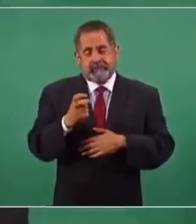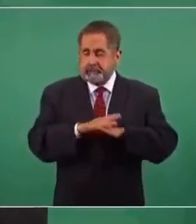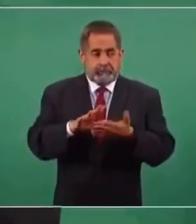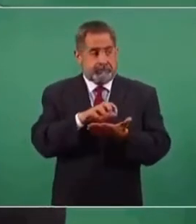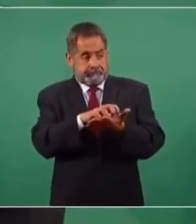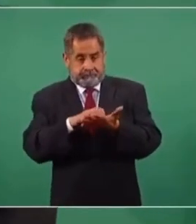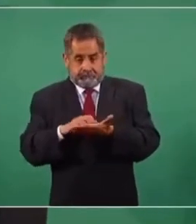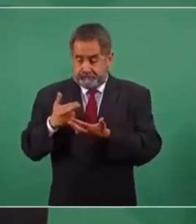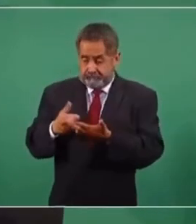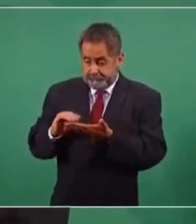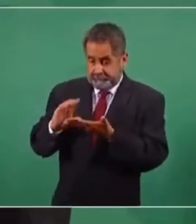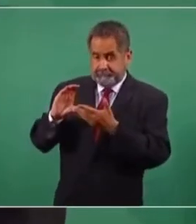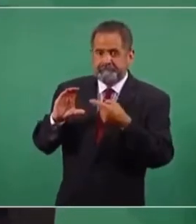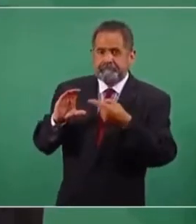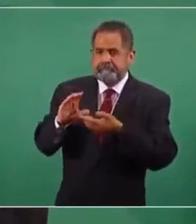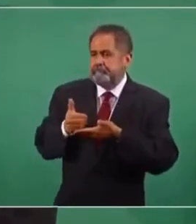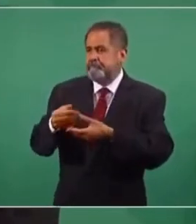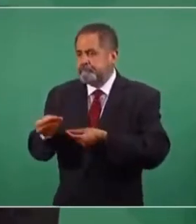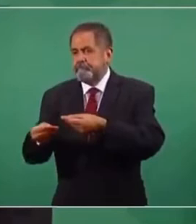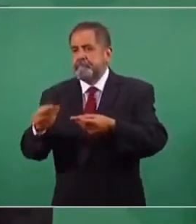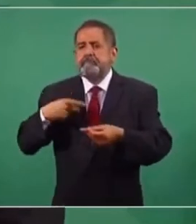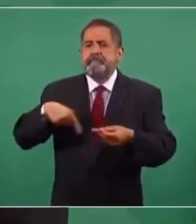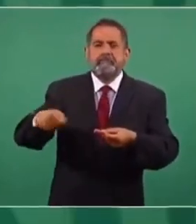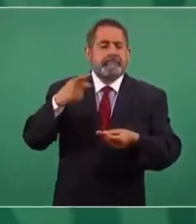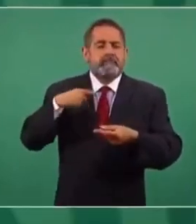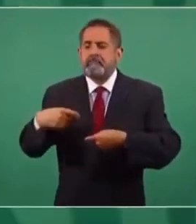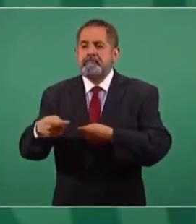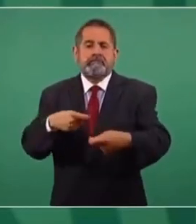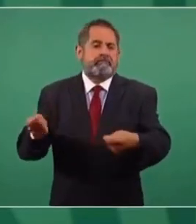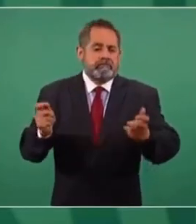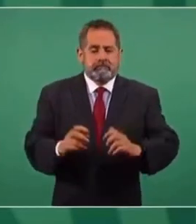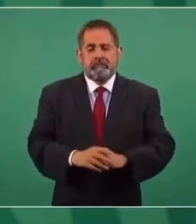permite que haya presupuesto para el pueblo, para la gente.